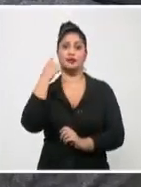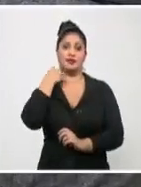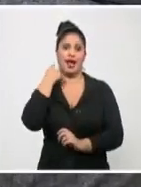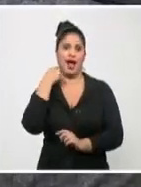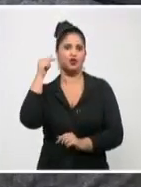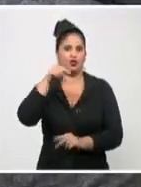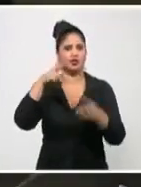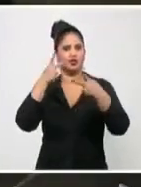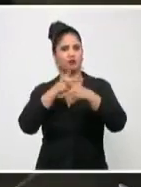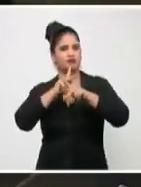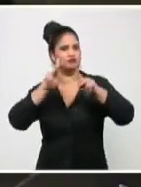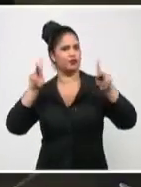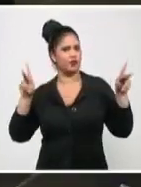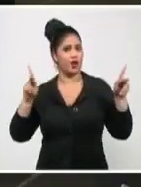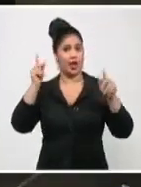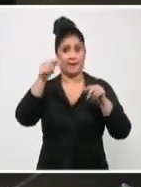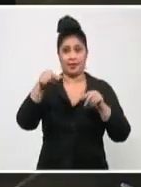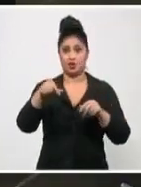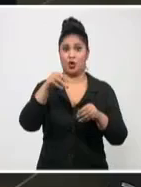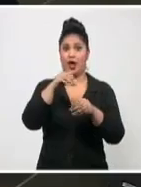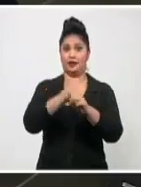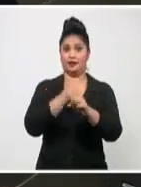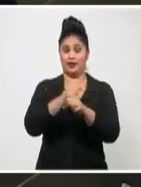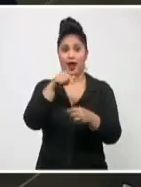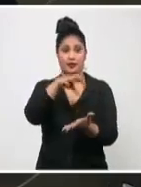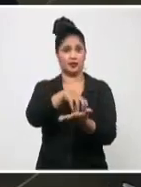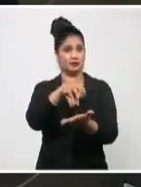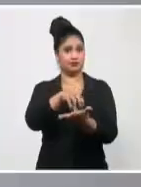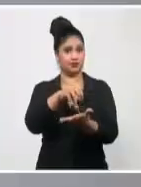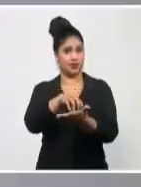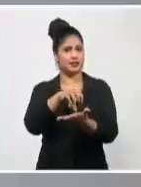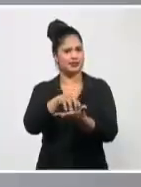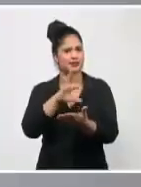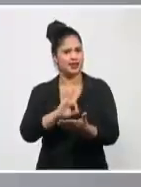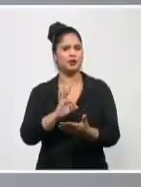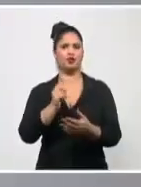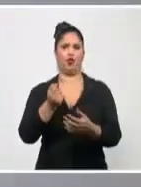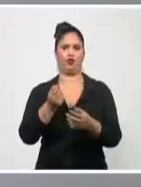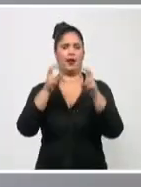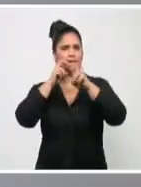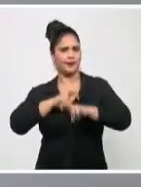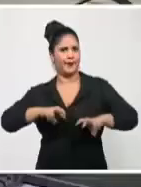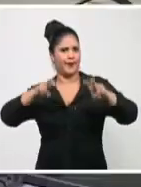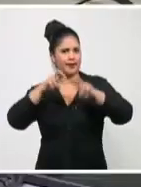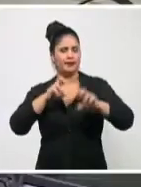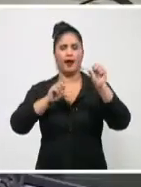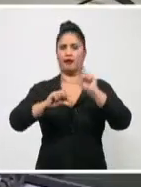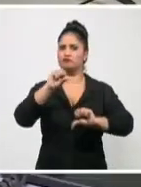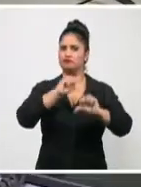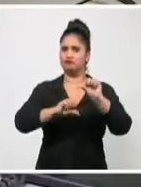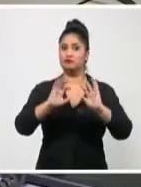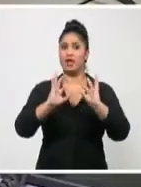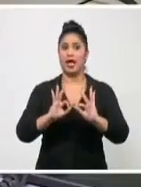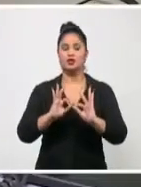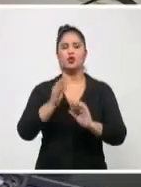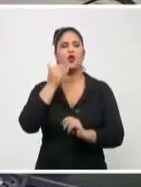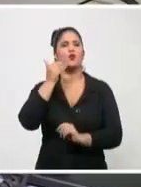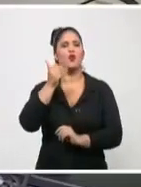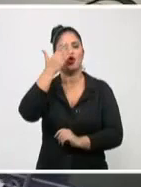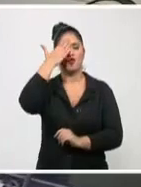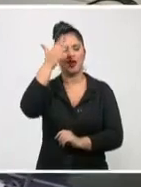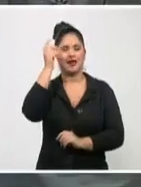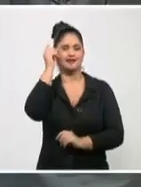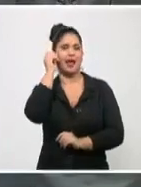especialistas e investigadores vinculados al Centro Coordinador de Ensayos Clínicos es garantía para una investigación cuyos